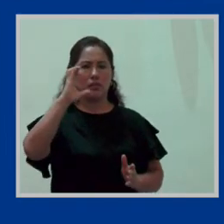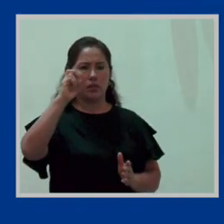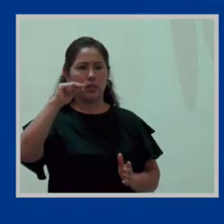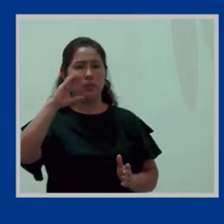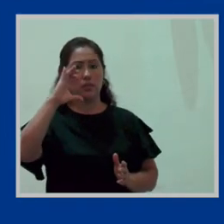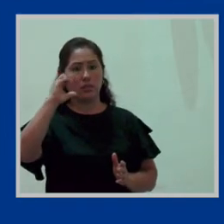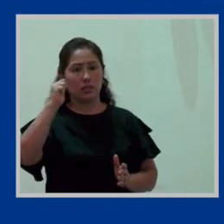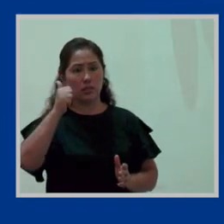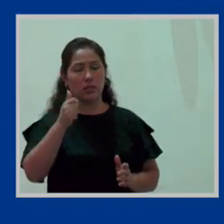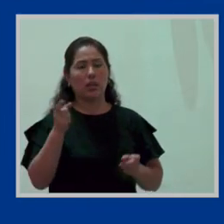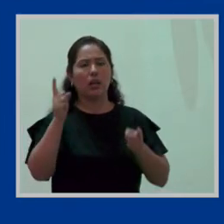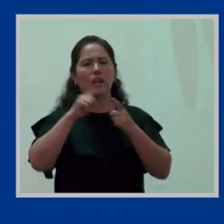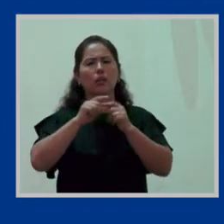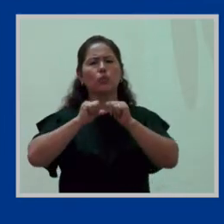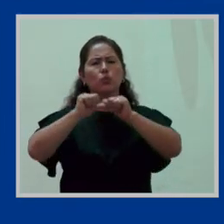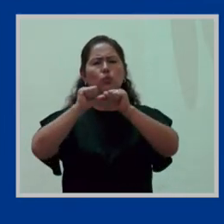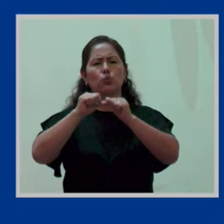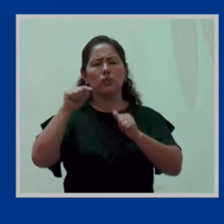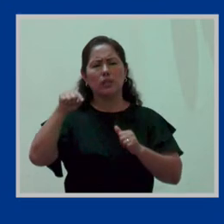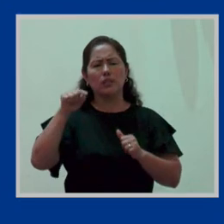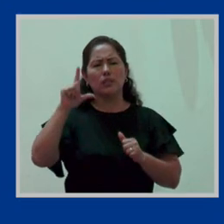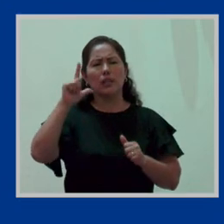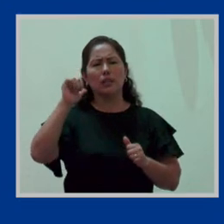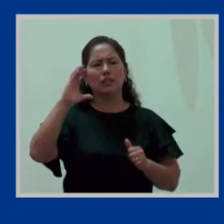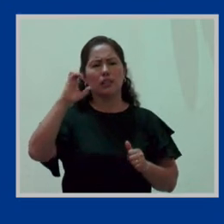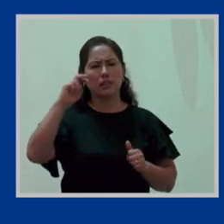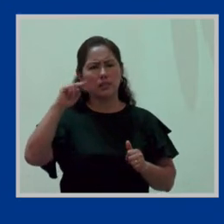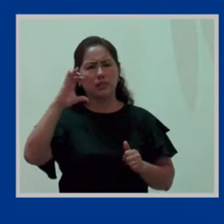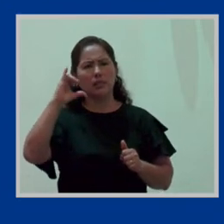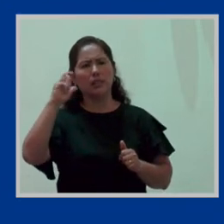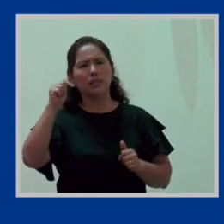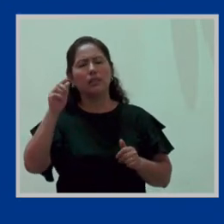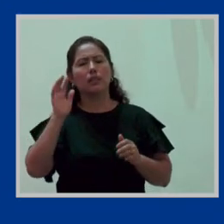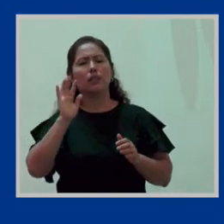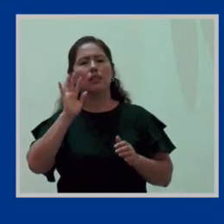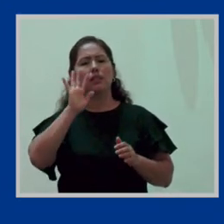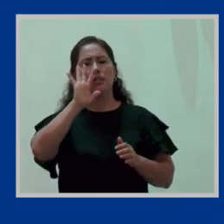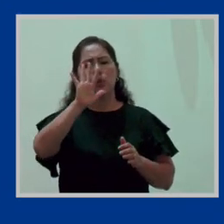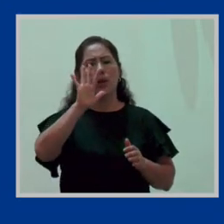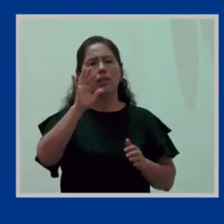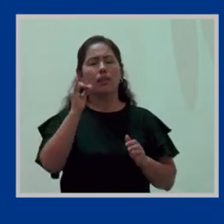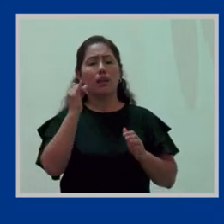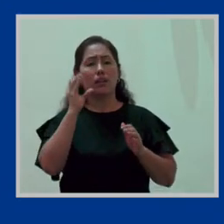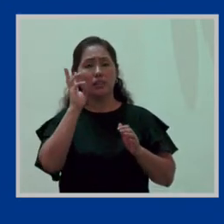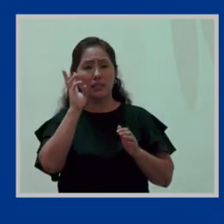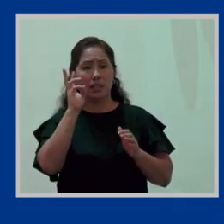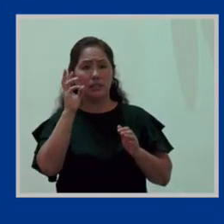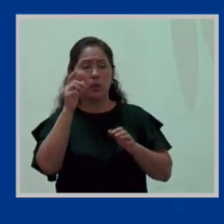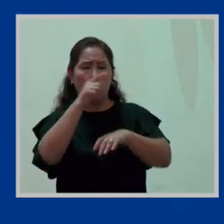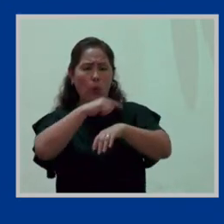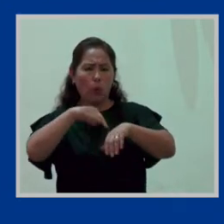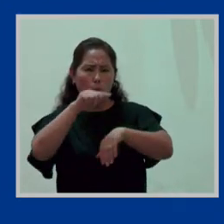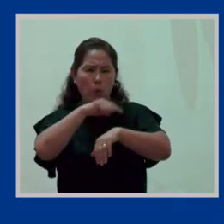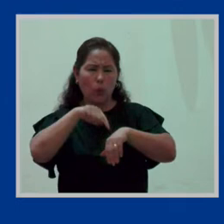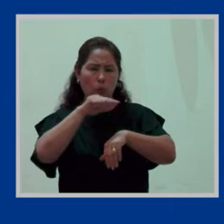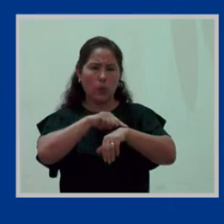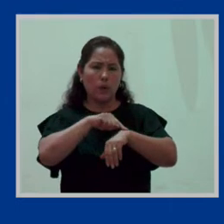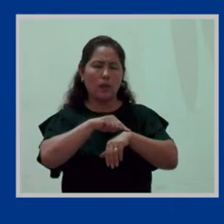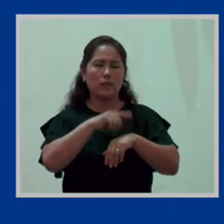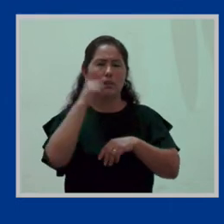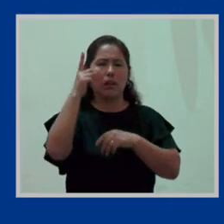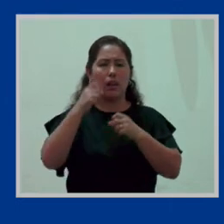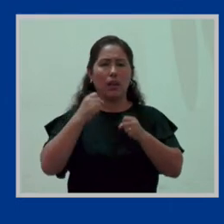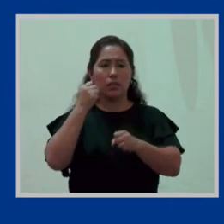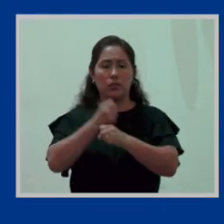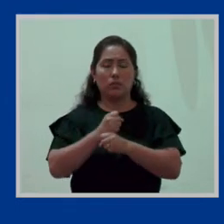¿Cuánto dura esta licencia? Esta licencia es por 56 horas al año. Pueden ser alternativas, alternas o